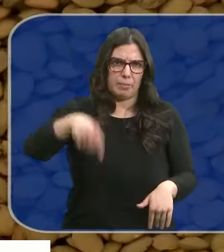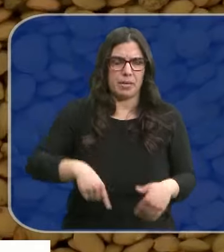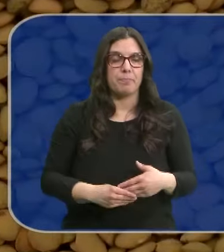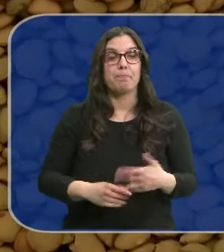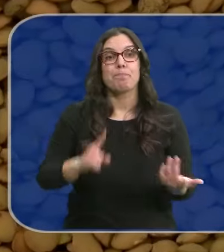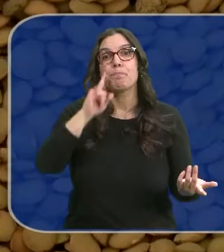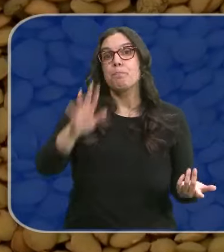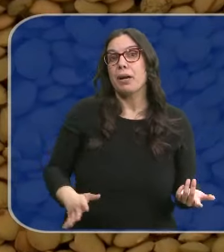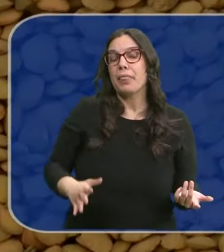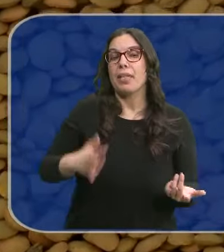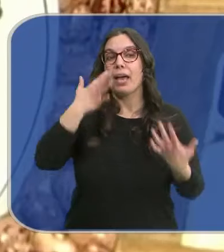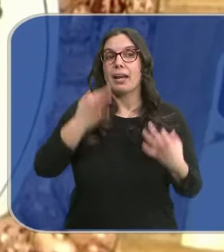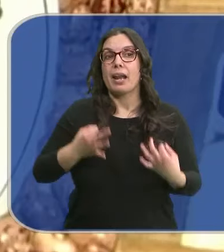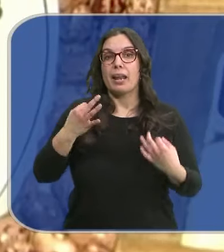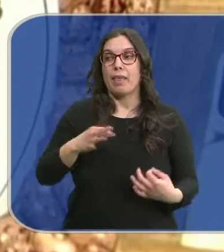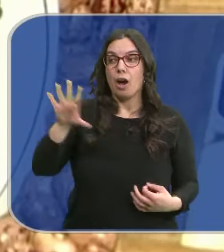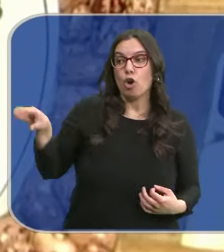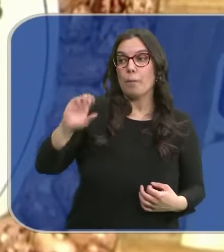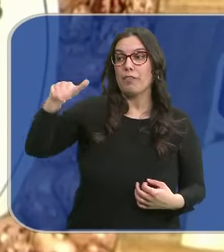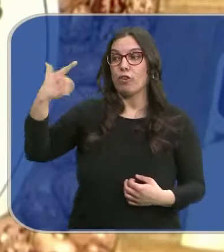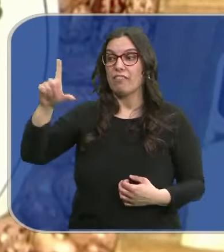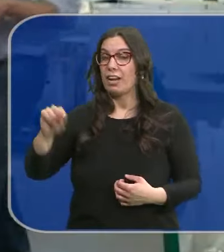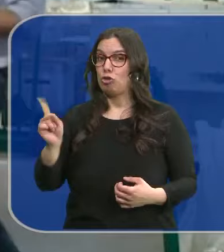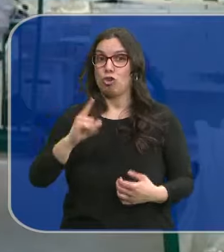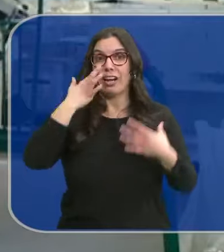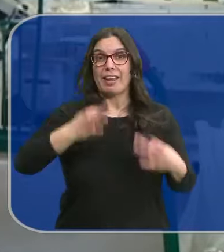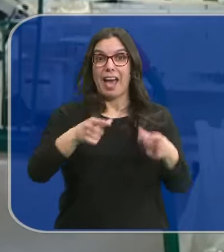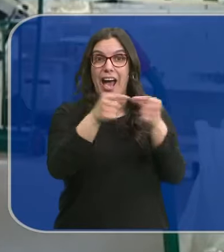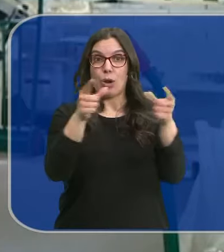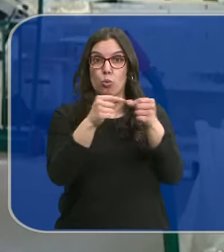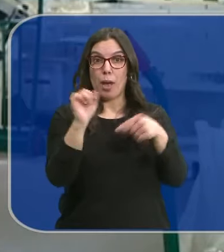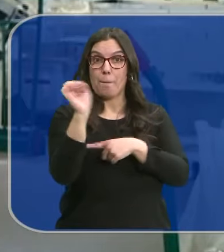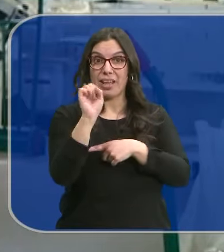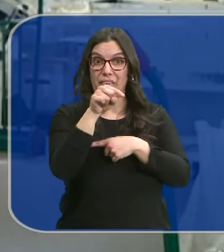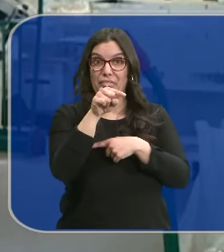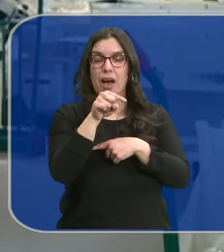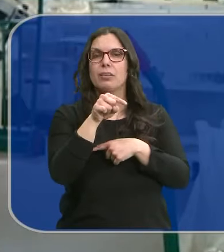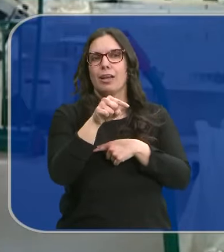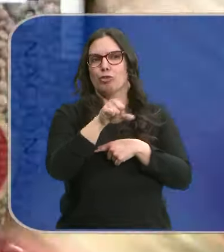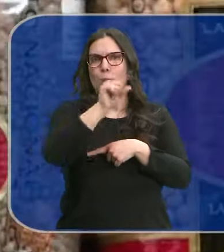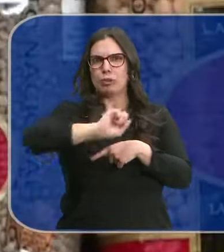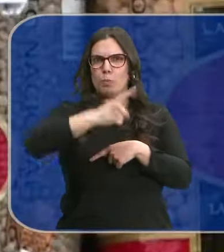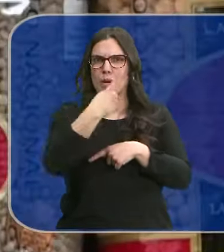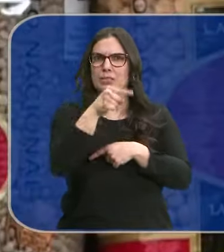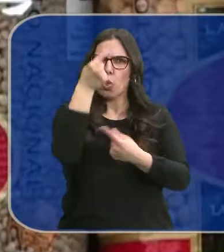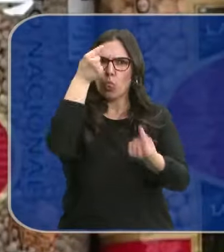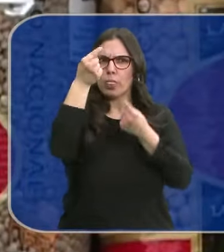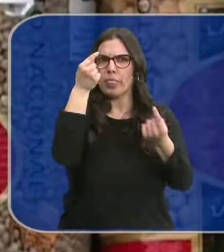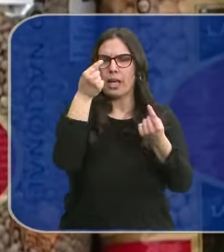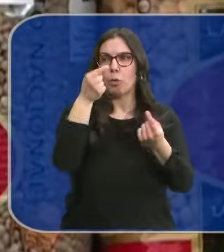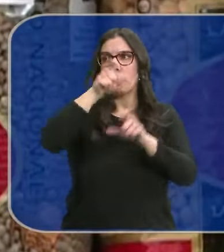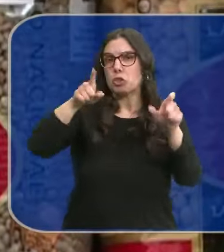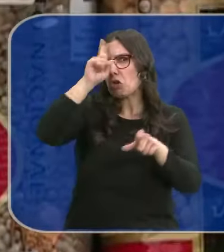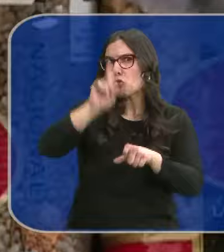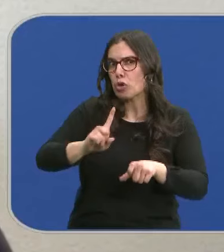claro. Y aunque pueda parecer que lo que importamos es más barato, lo cierto es que las alubias pintas de La Bañeza son la opción más asequible del mercado. Un dato no muy